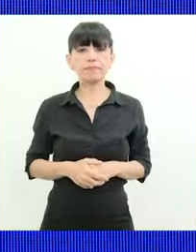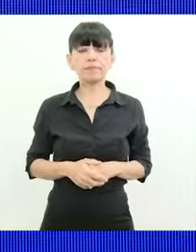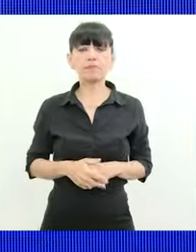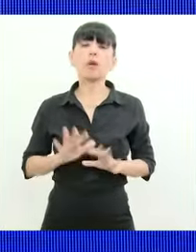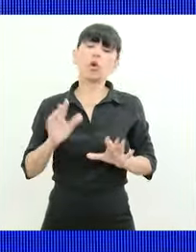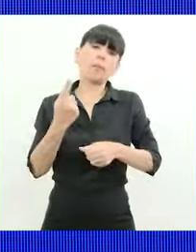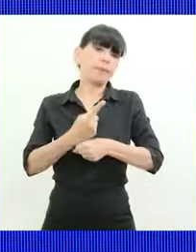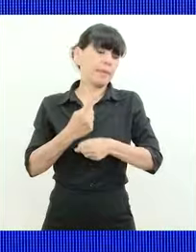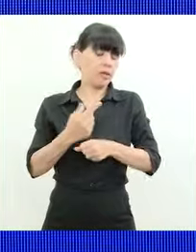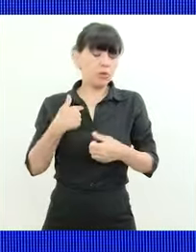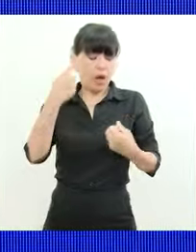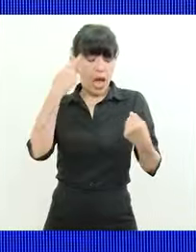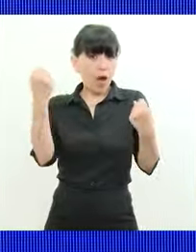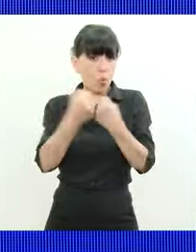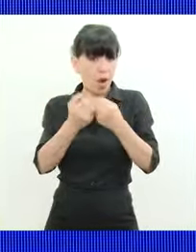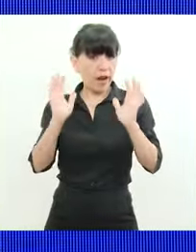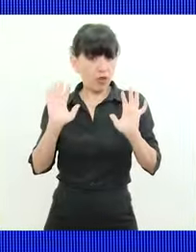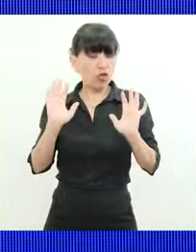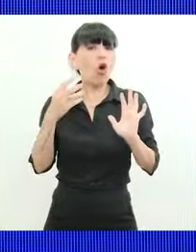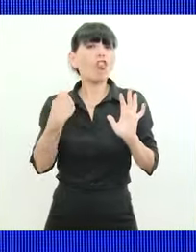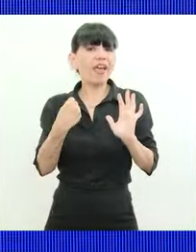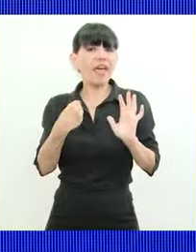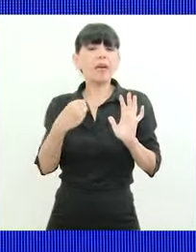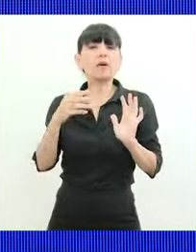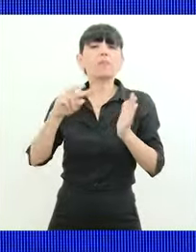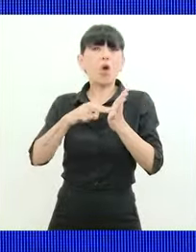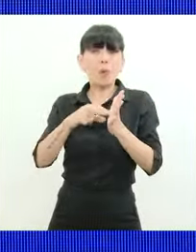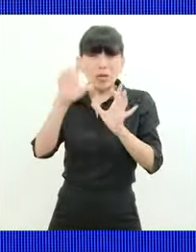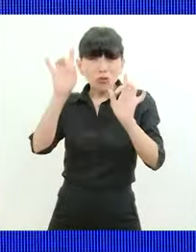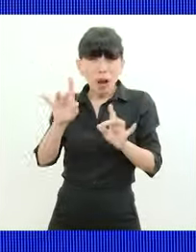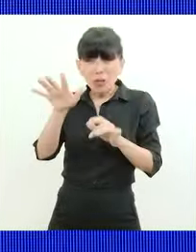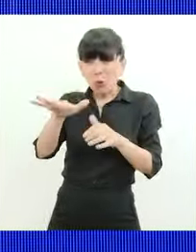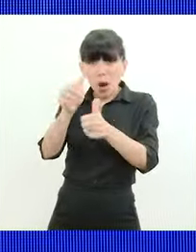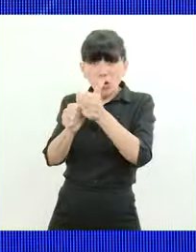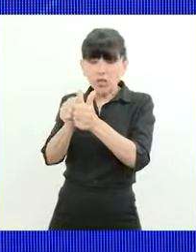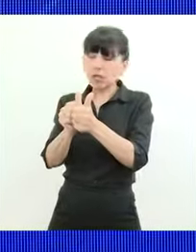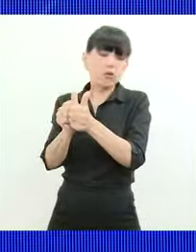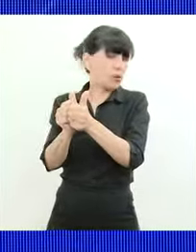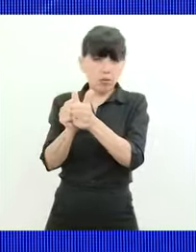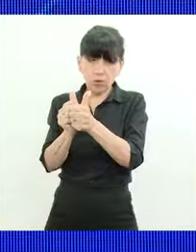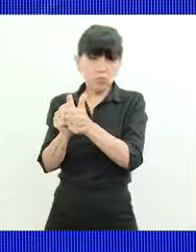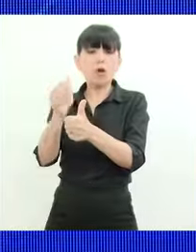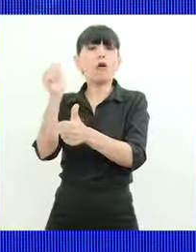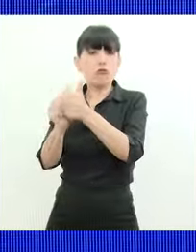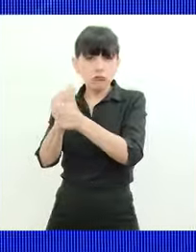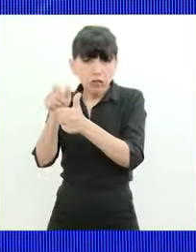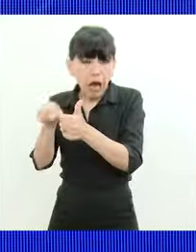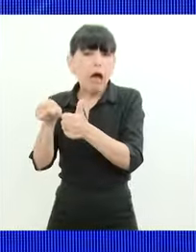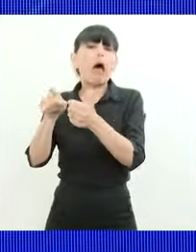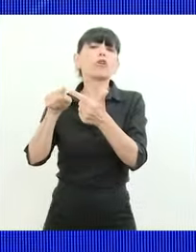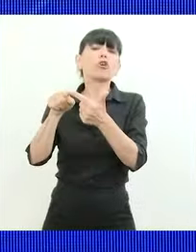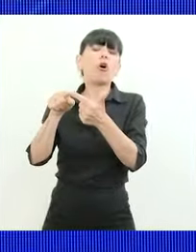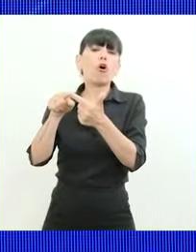primero comparto que no es solo un tema de Rosario es un tema en todo caso de Rosario como puerto